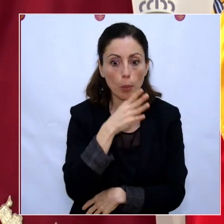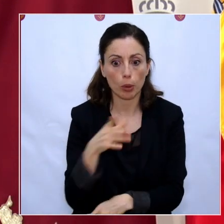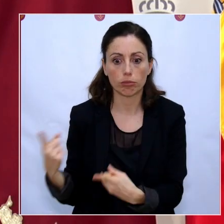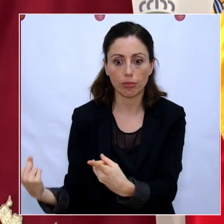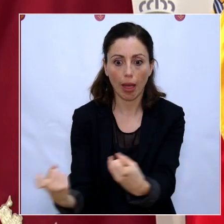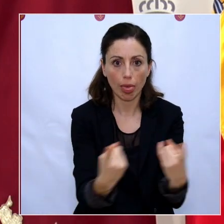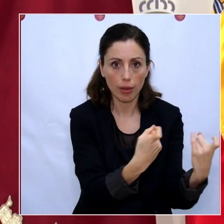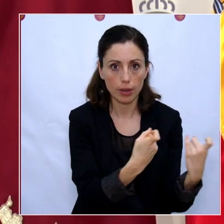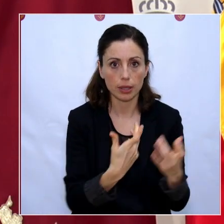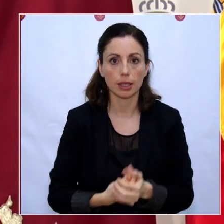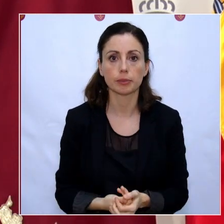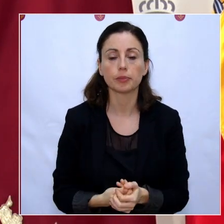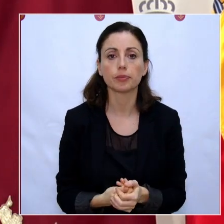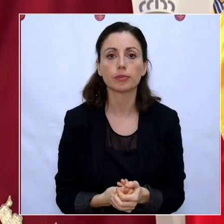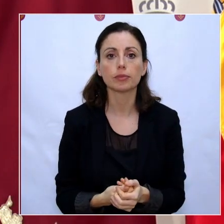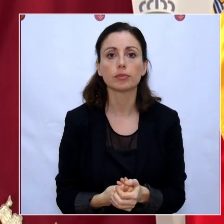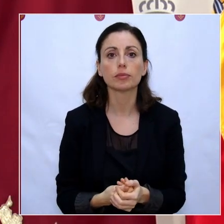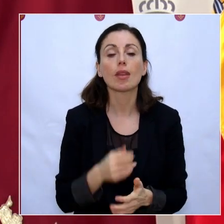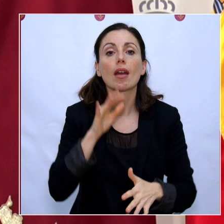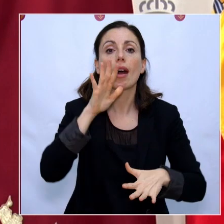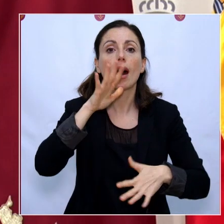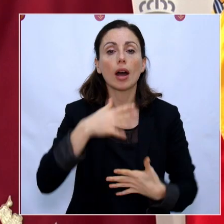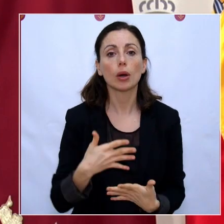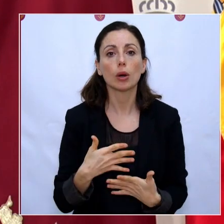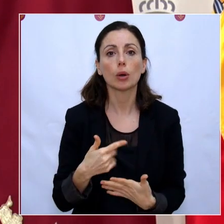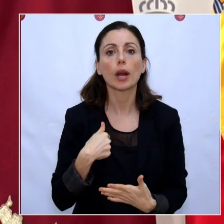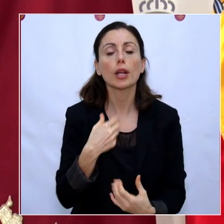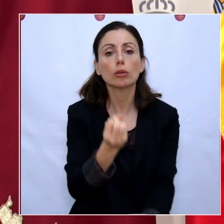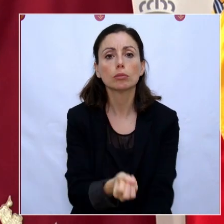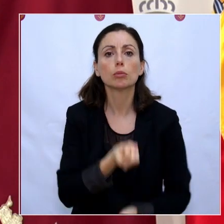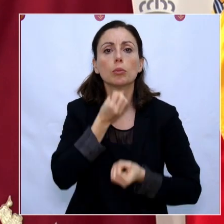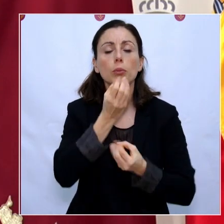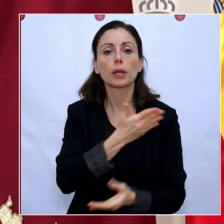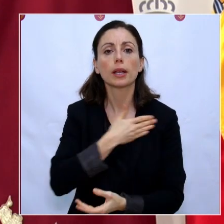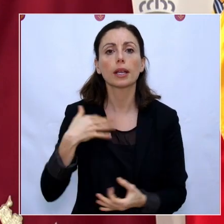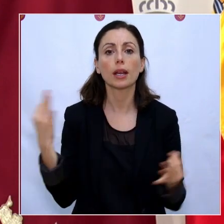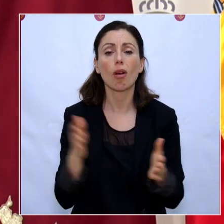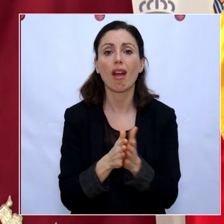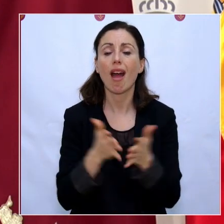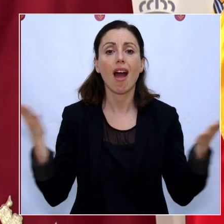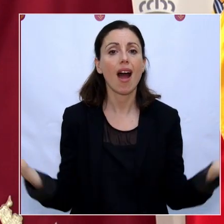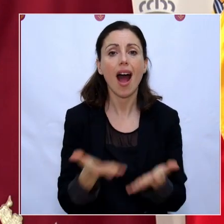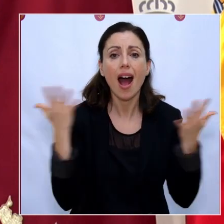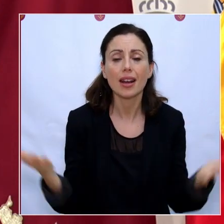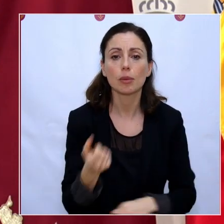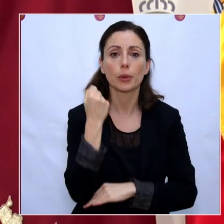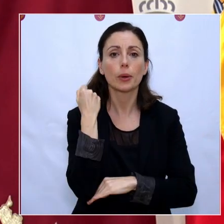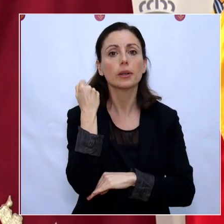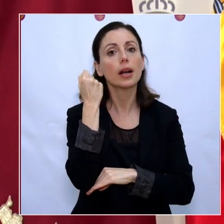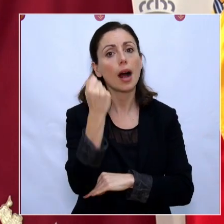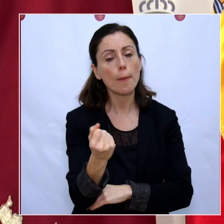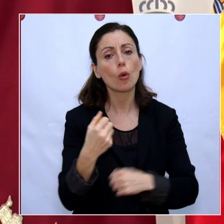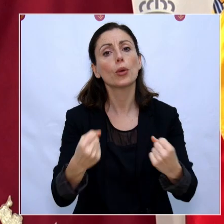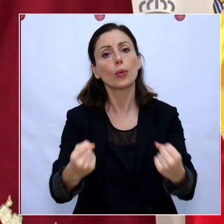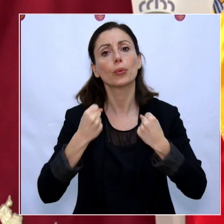ciudadano. En este punto, quiero transmitiros todo el ánimo, el apoyo y la